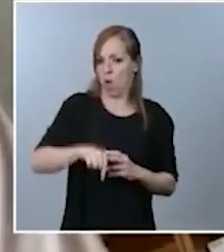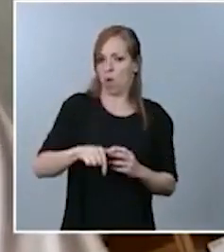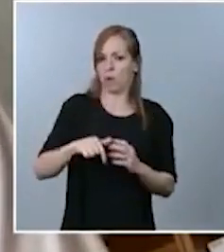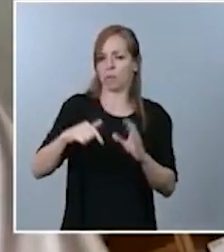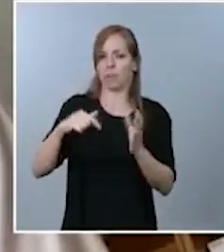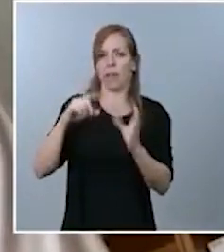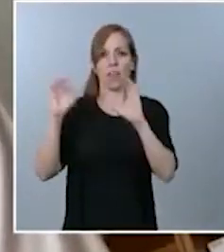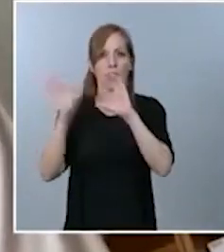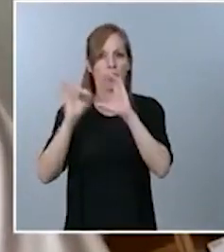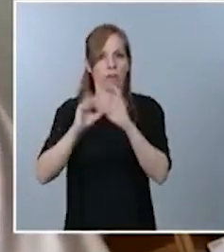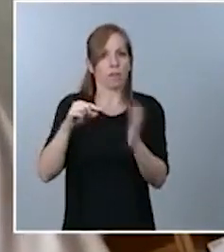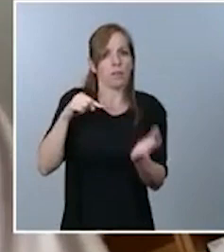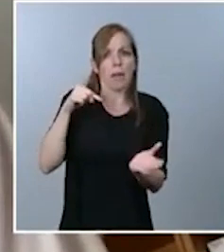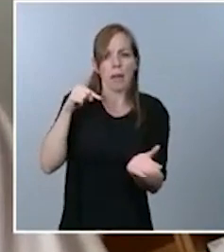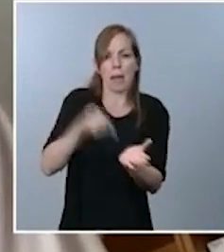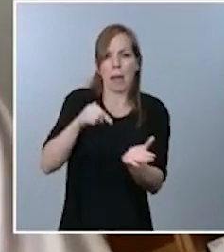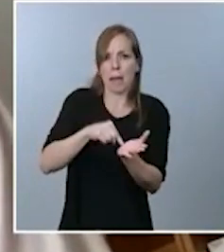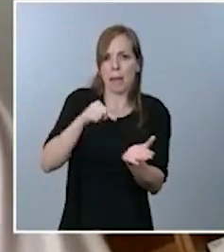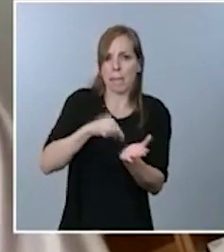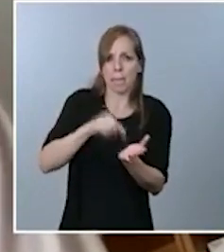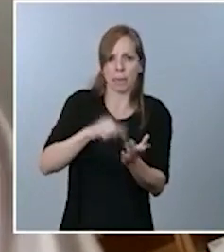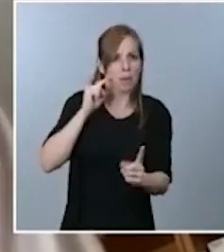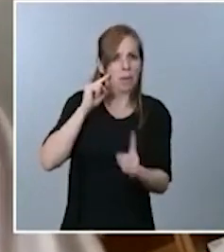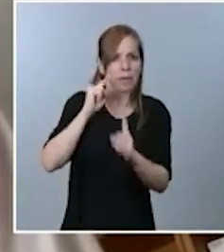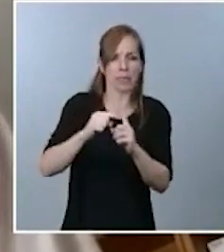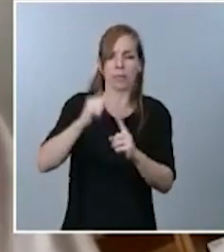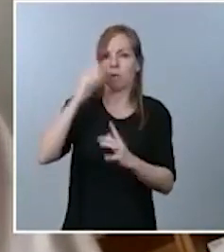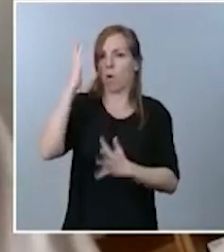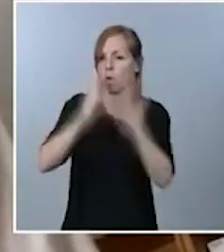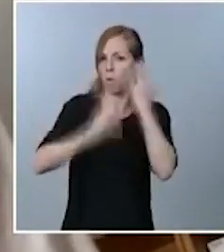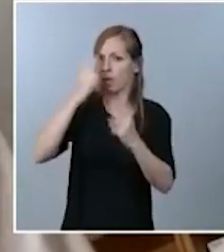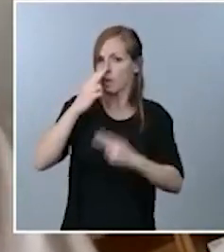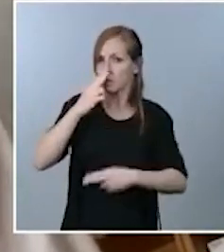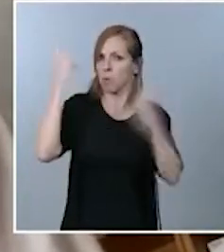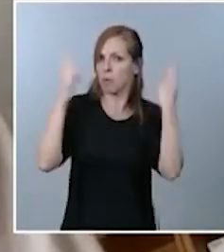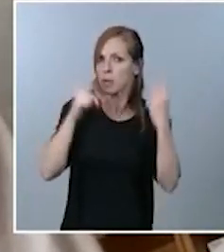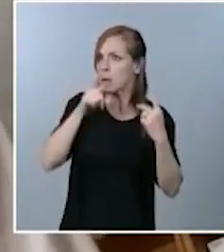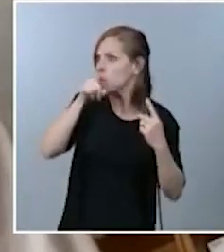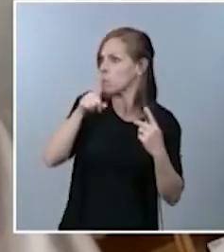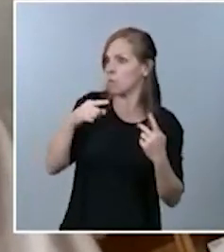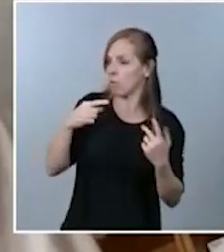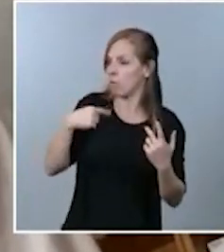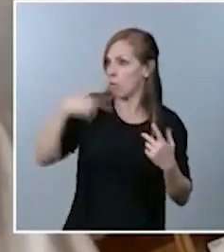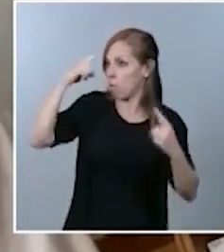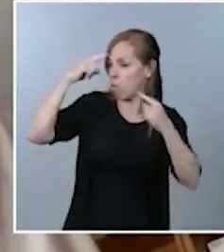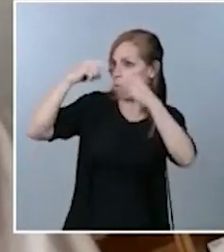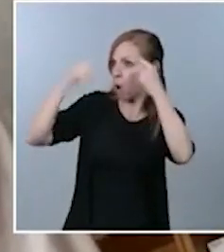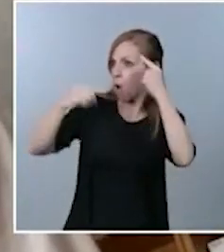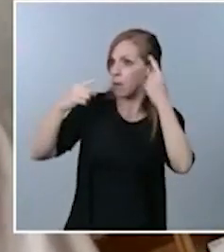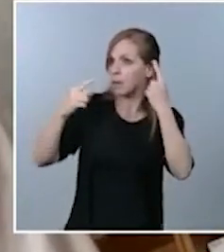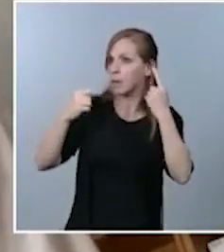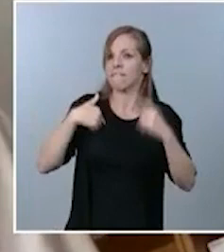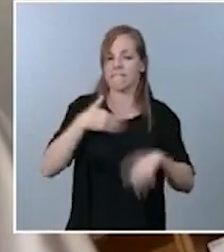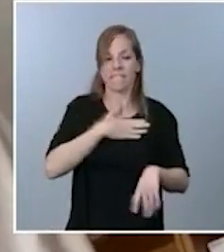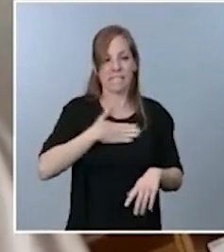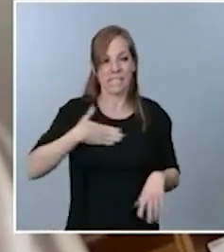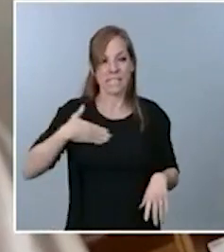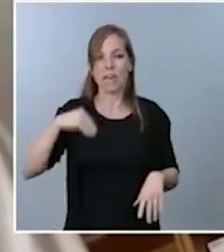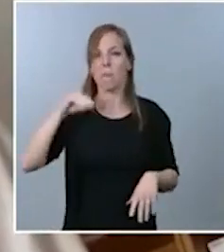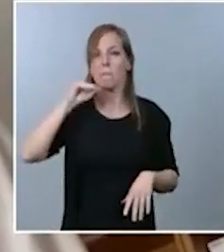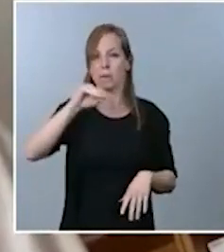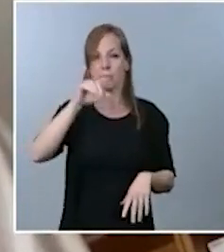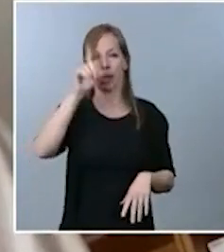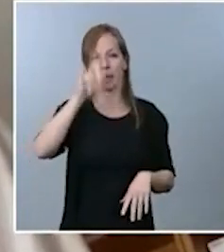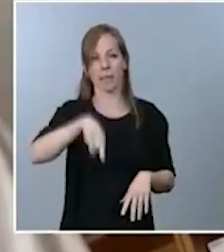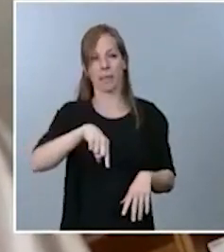respaldar las cuentas públicas. Quería preguntarle también cuál es la razón por la que